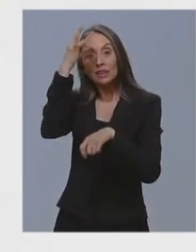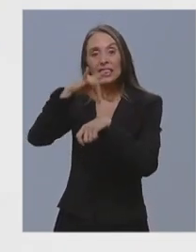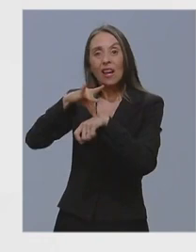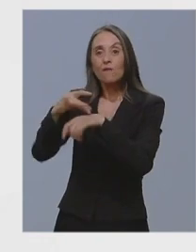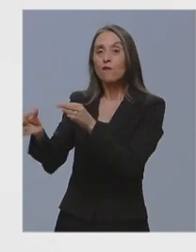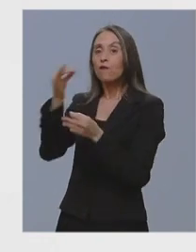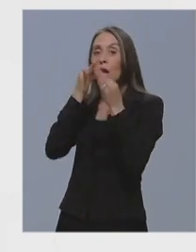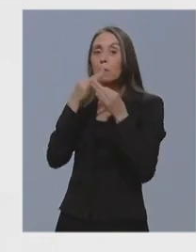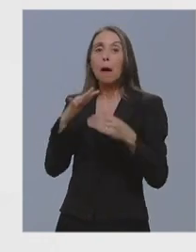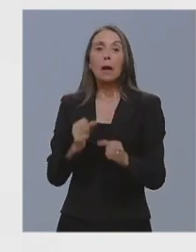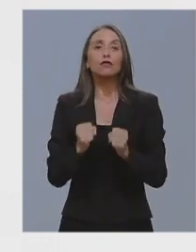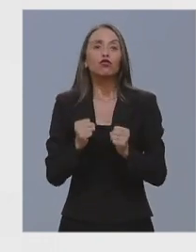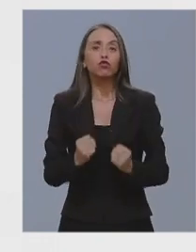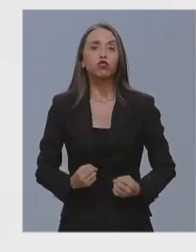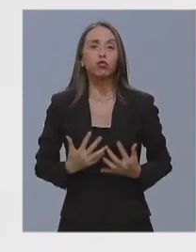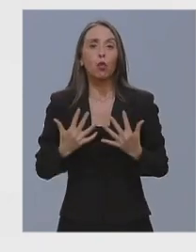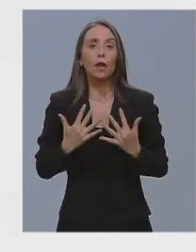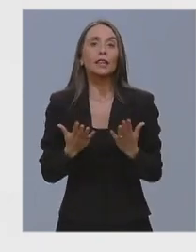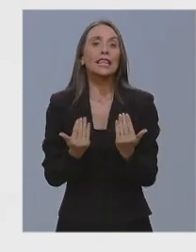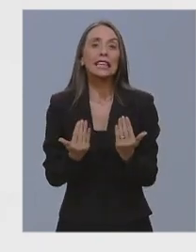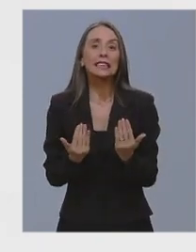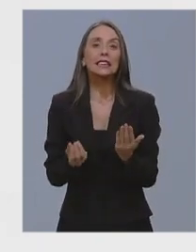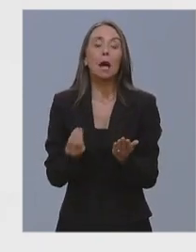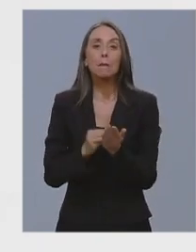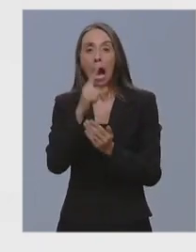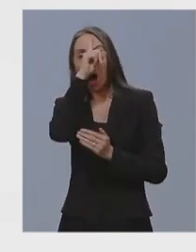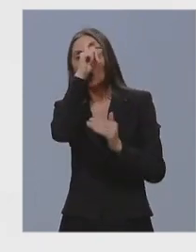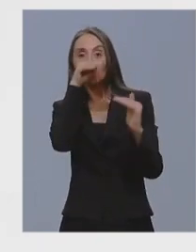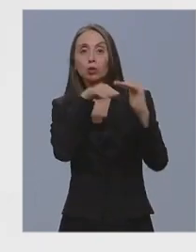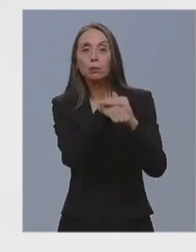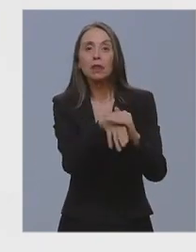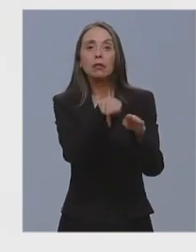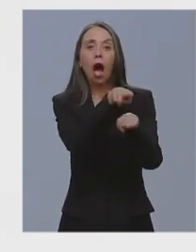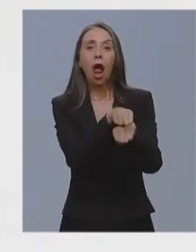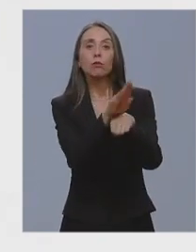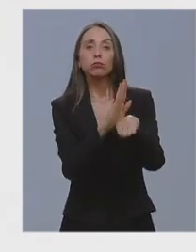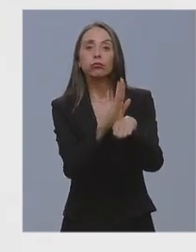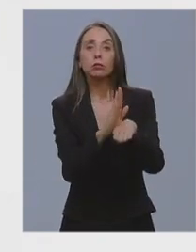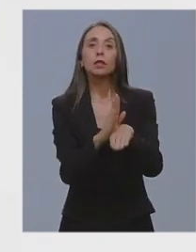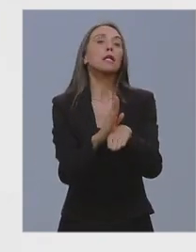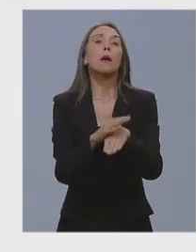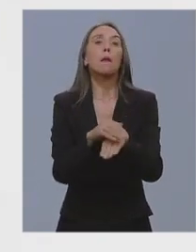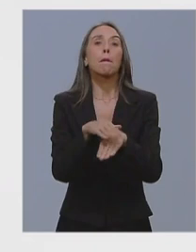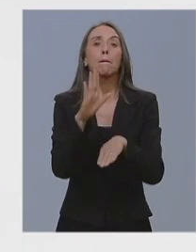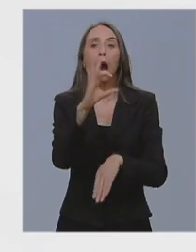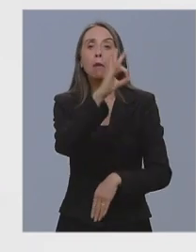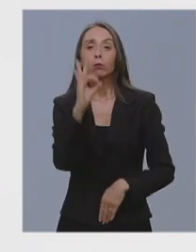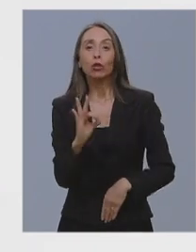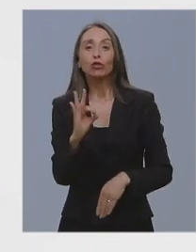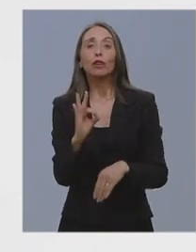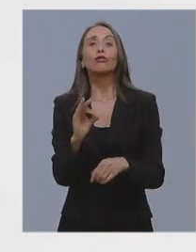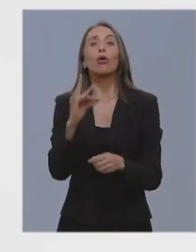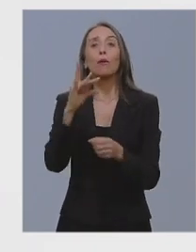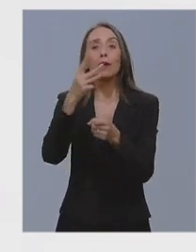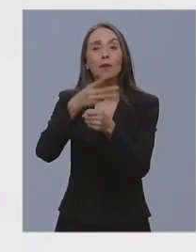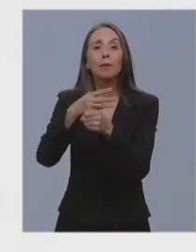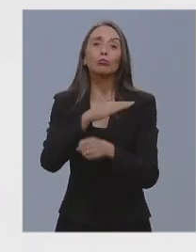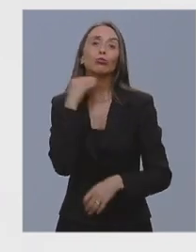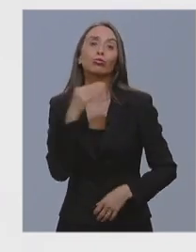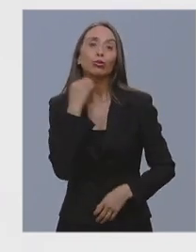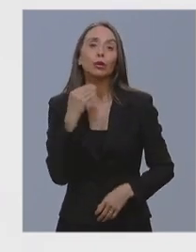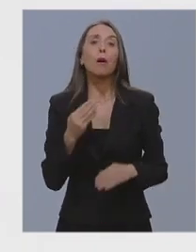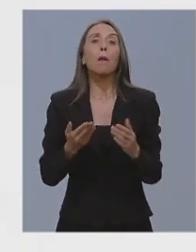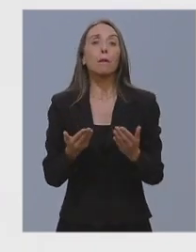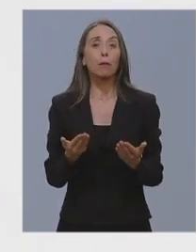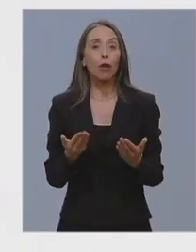con mayor gravedad, porque son los que requieren más hospitalización y porque tienen las mayores tasas de letalidad. De esta